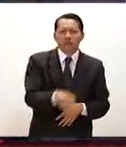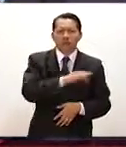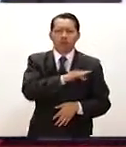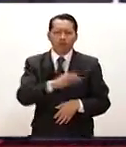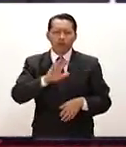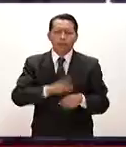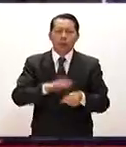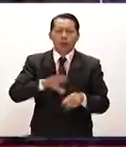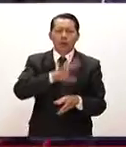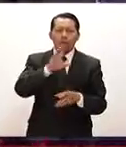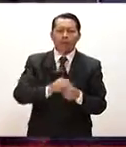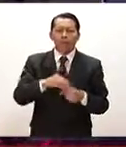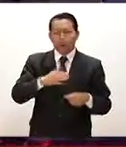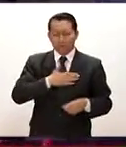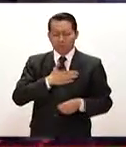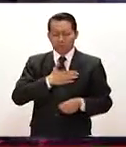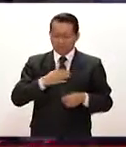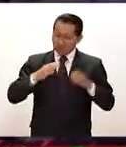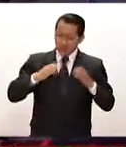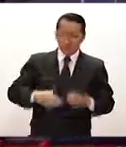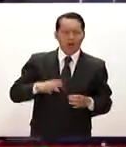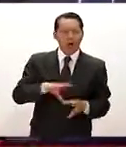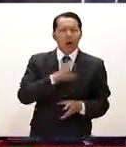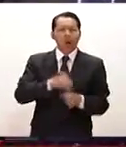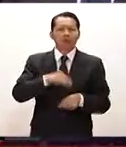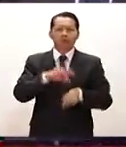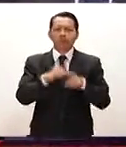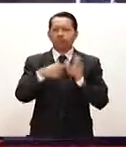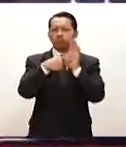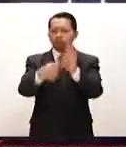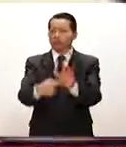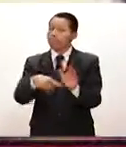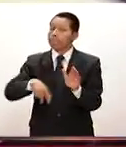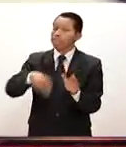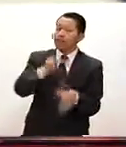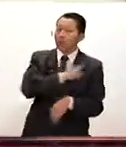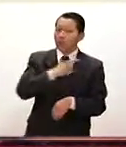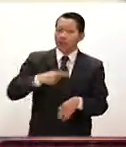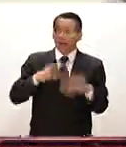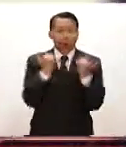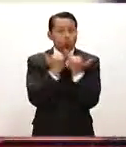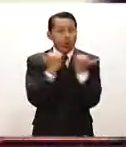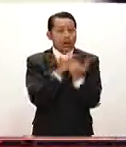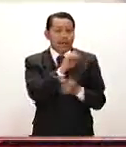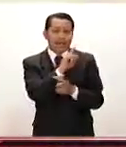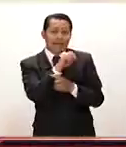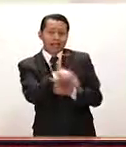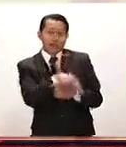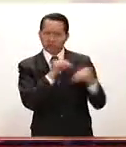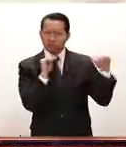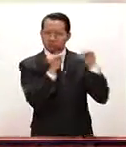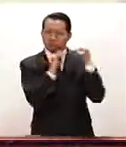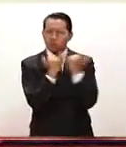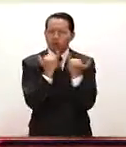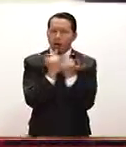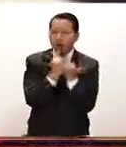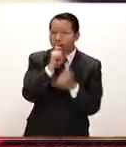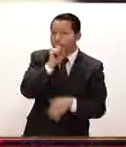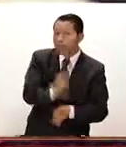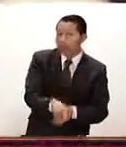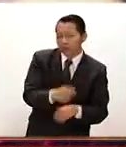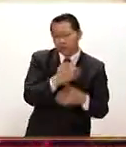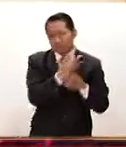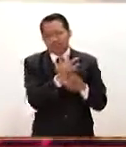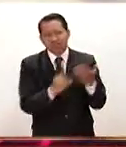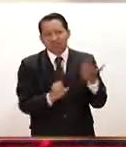récords de su historial médico, siempre y cuando lo haga la señora Clinton. No hemos escuchado todavía de su campaña. Como bien dijiste, decidió